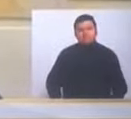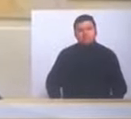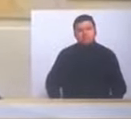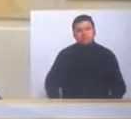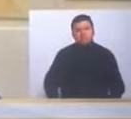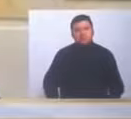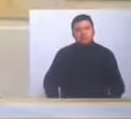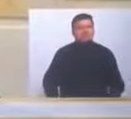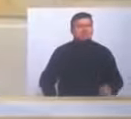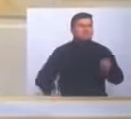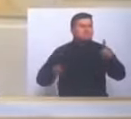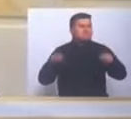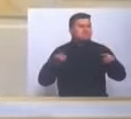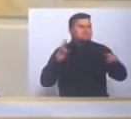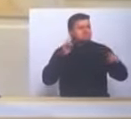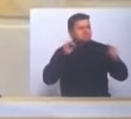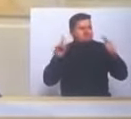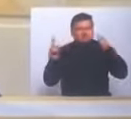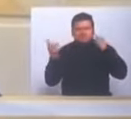a muchos